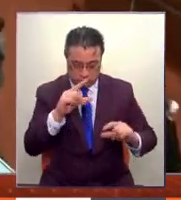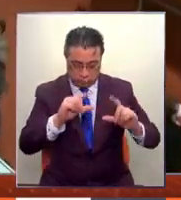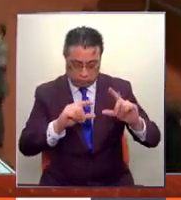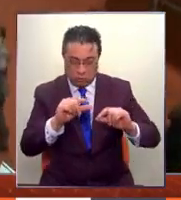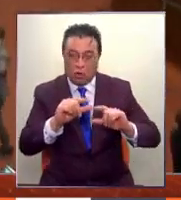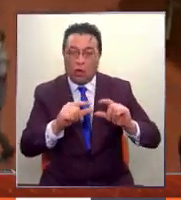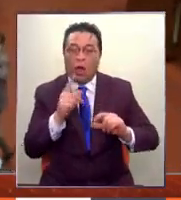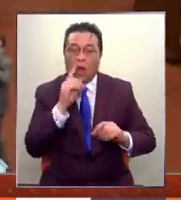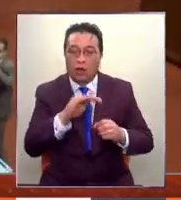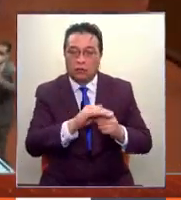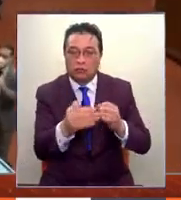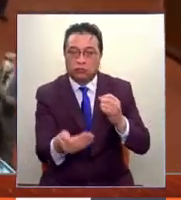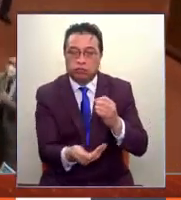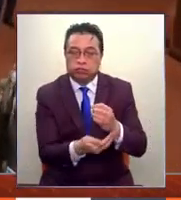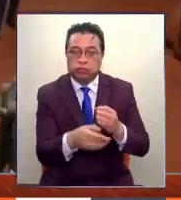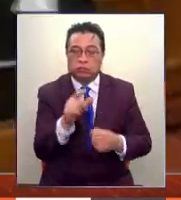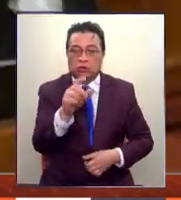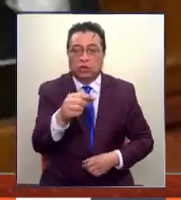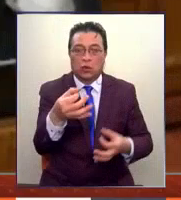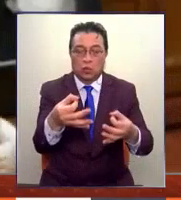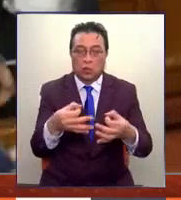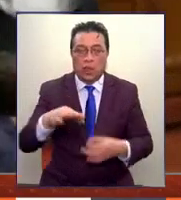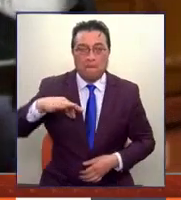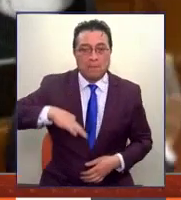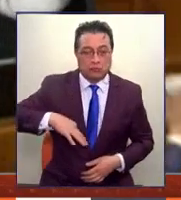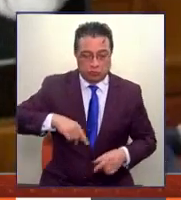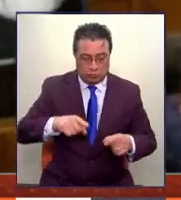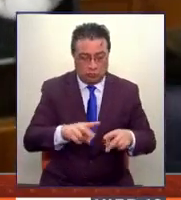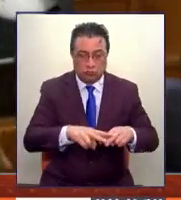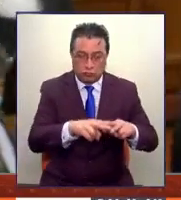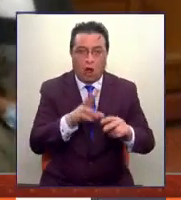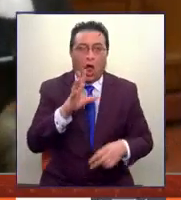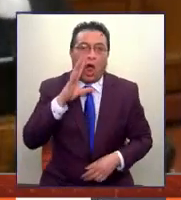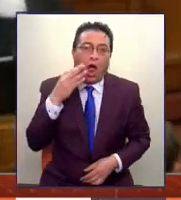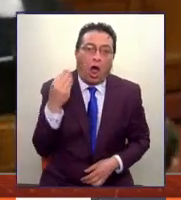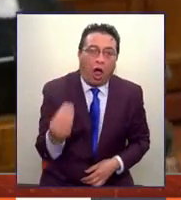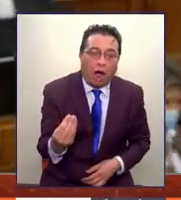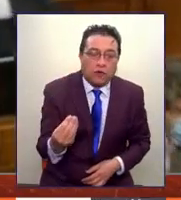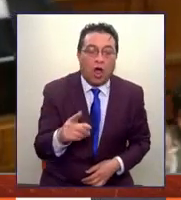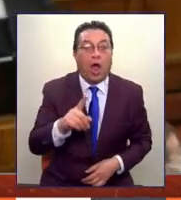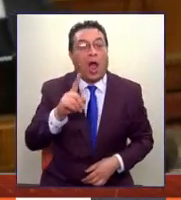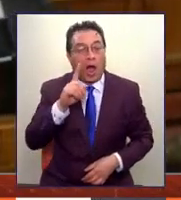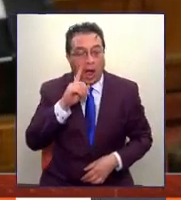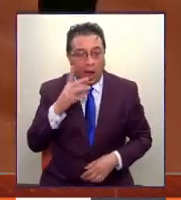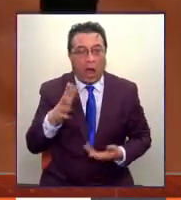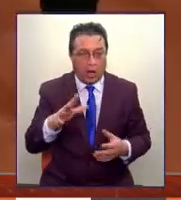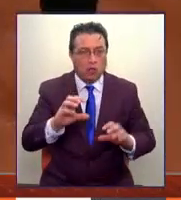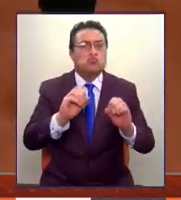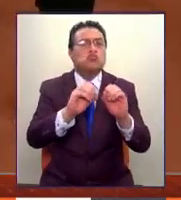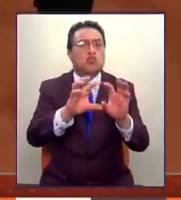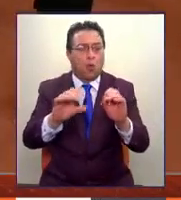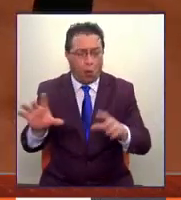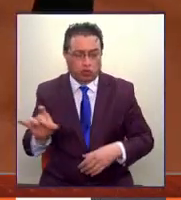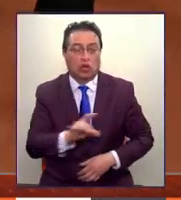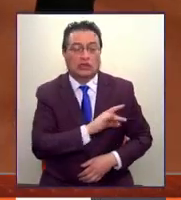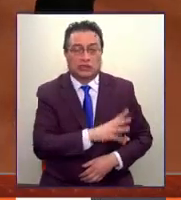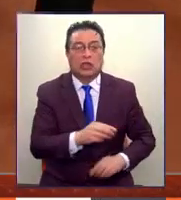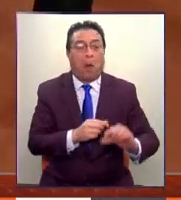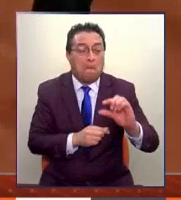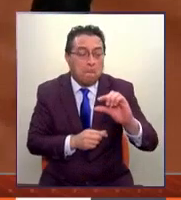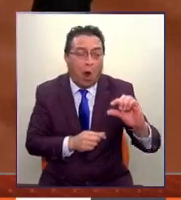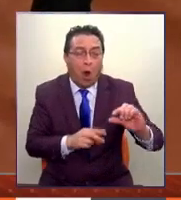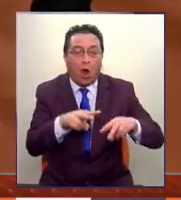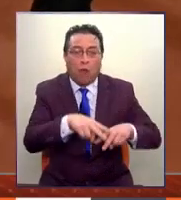acumulados en las cuentas de pensiones, para darse cuenta de lo obvio. Hay una buena mitad de chilenos y chilenas que tienen muy pocos saldos,